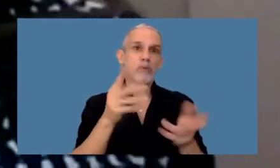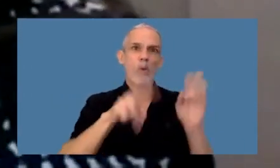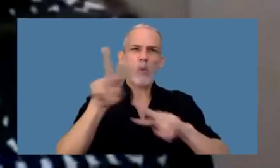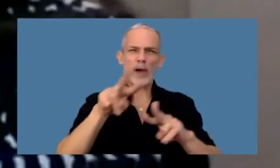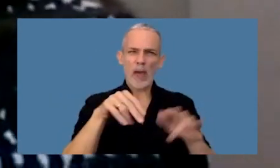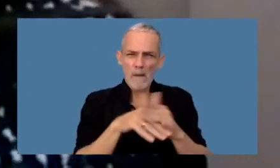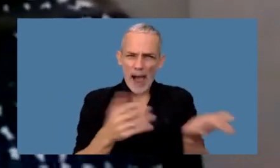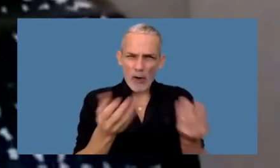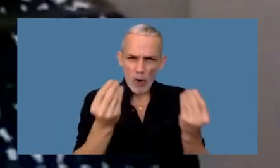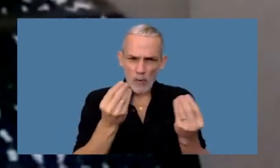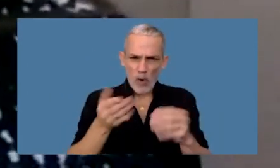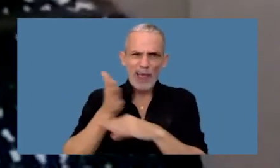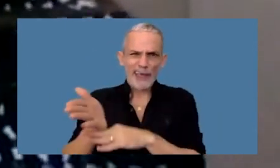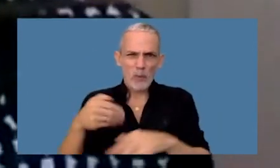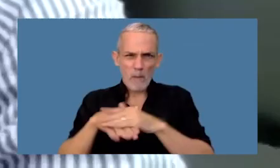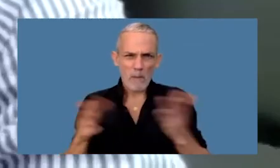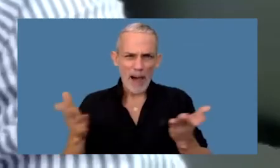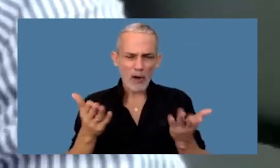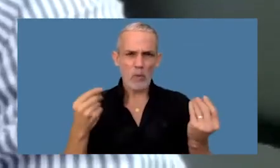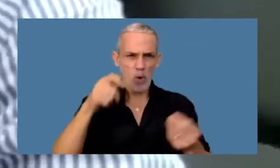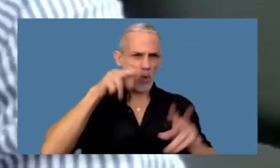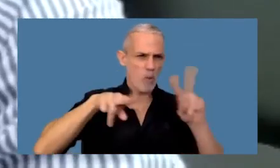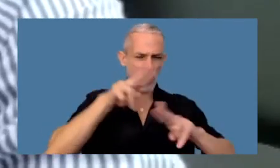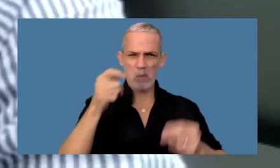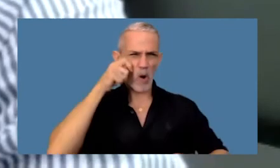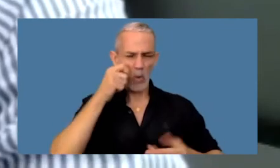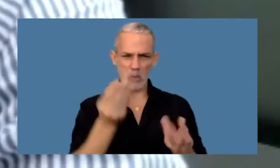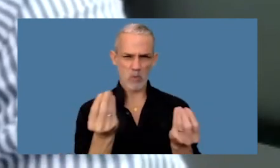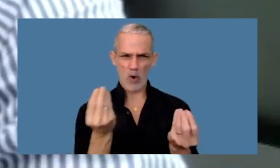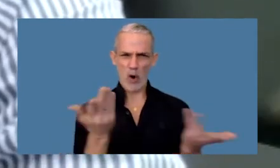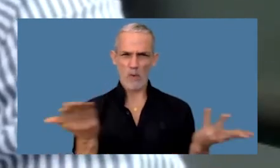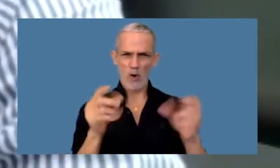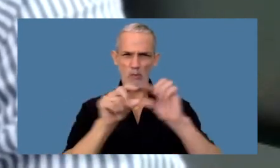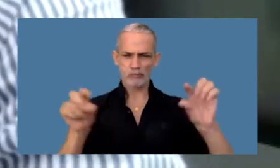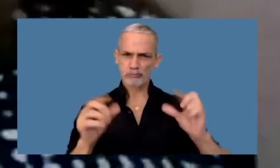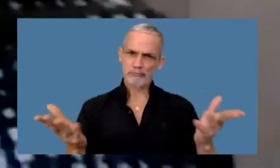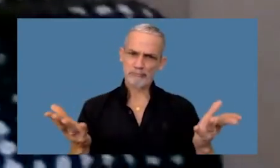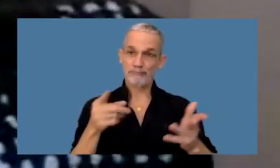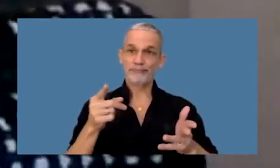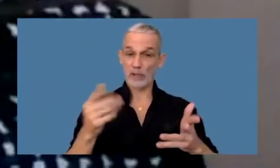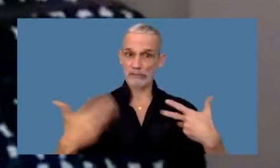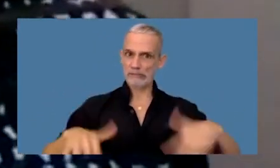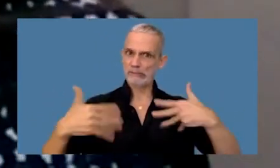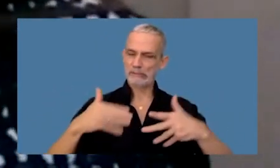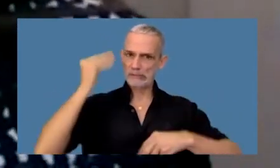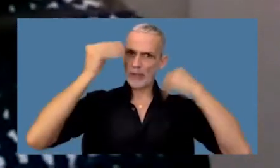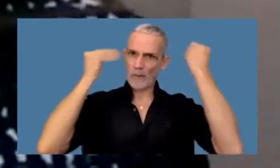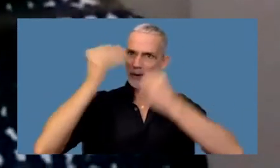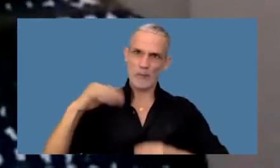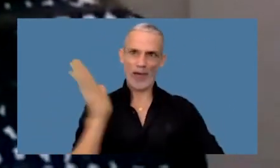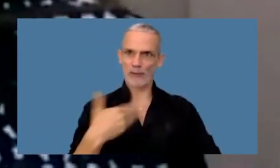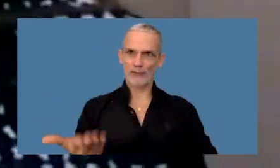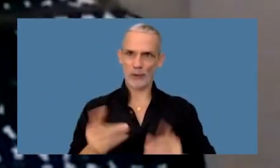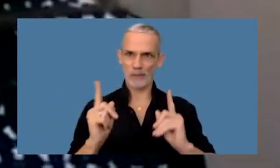cómo podría realizar la búsqueda de la entidad bancaria para ingresar a Home Banking esto ha generado bastante preocupación